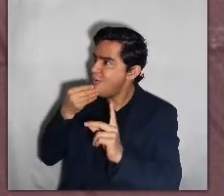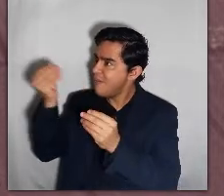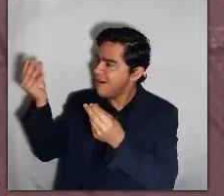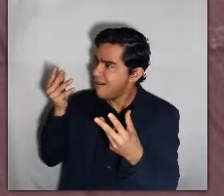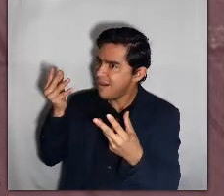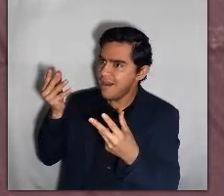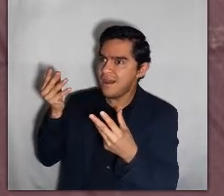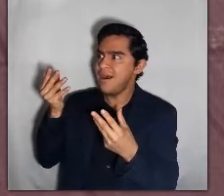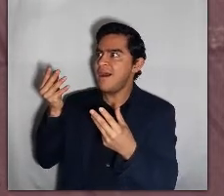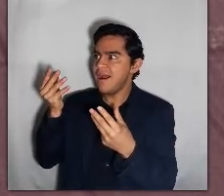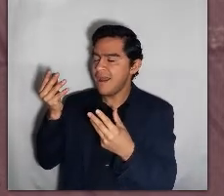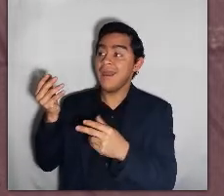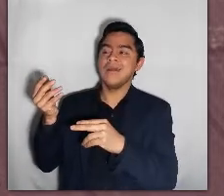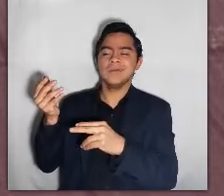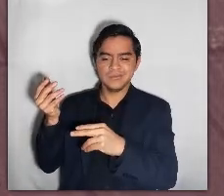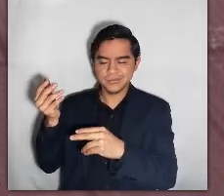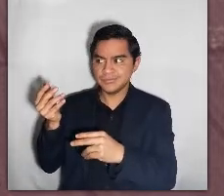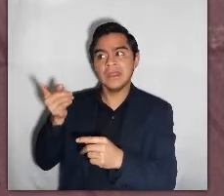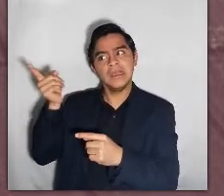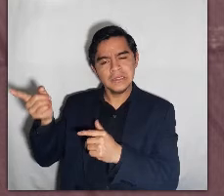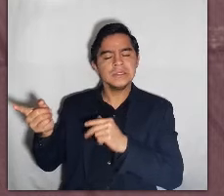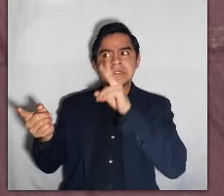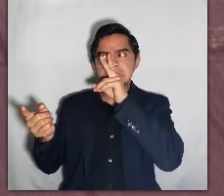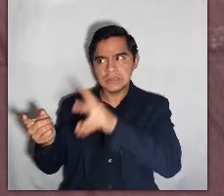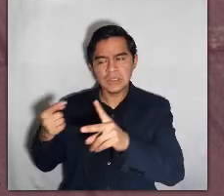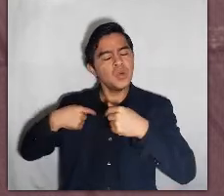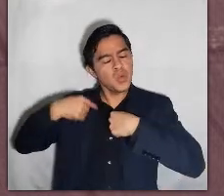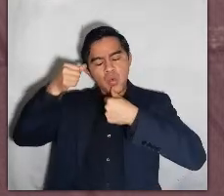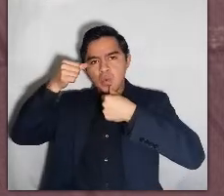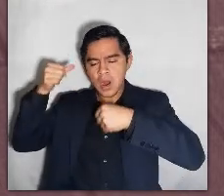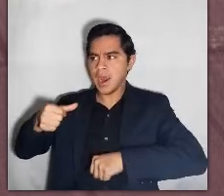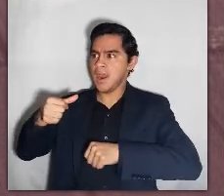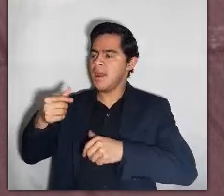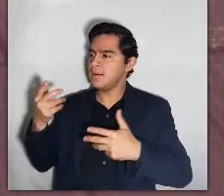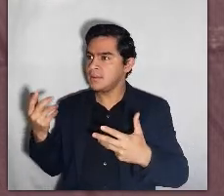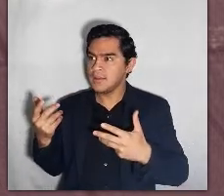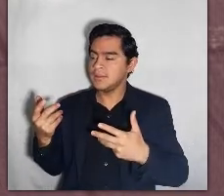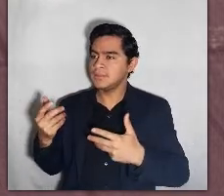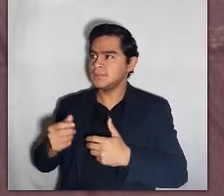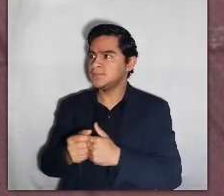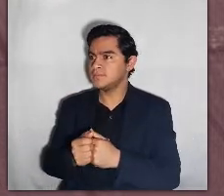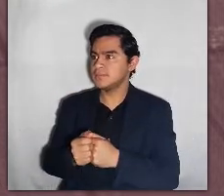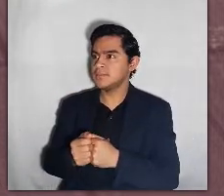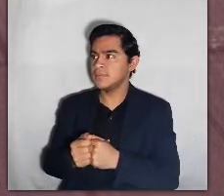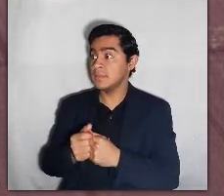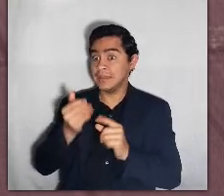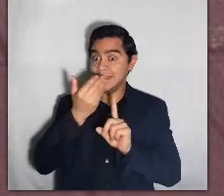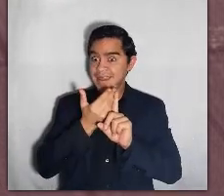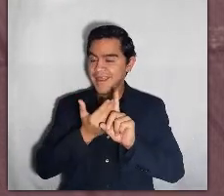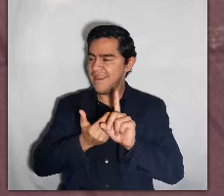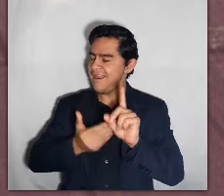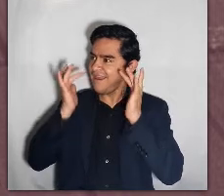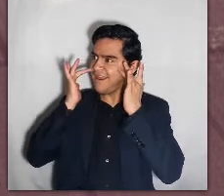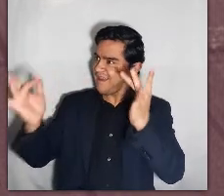Carlota no podía creer lo que el príncipe estaba diciendo. Por fin encontraba a alguien que estaba de acuerdo con ella. Y